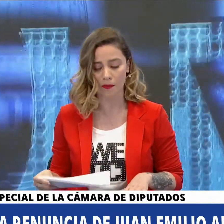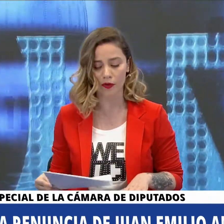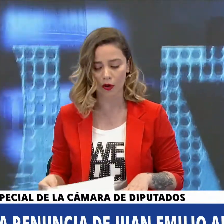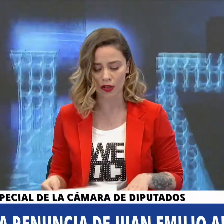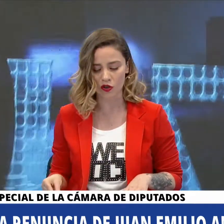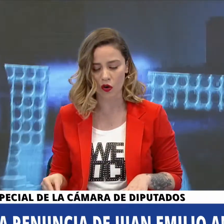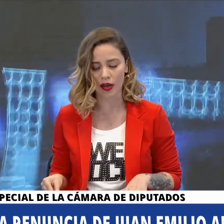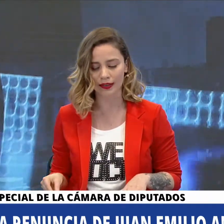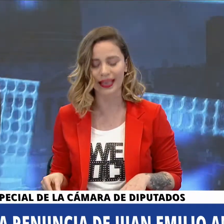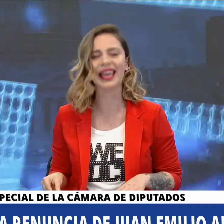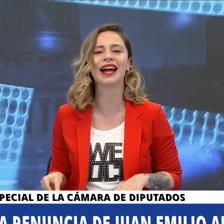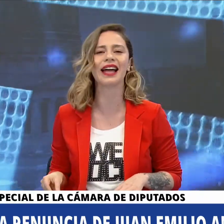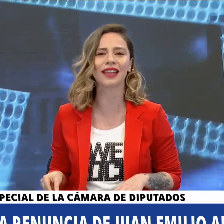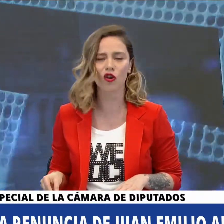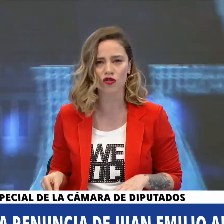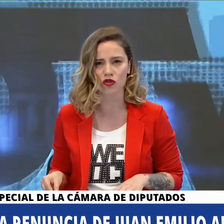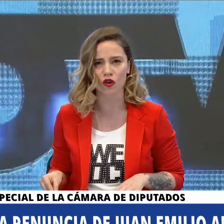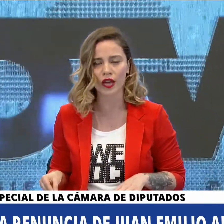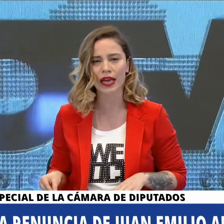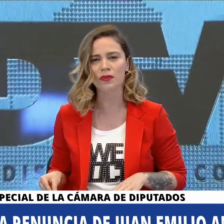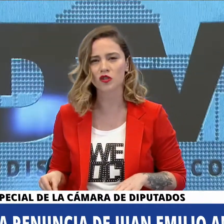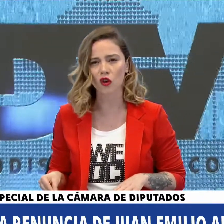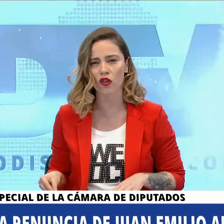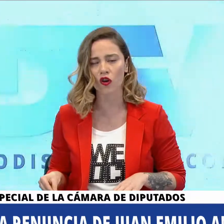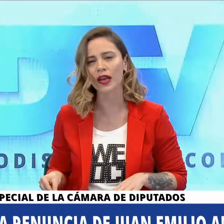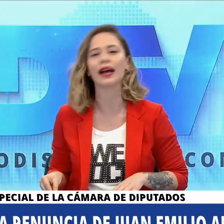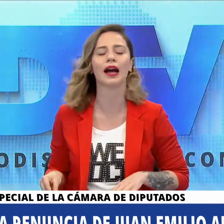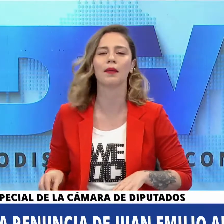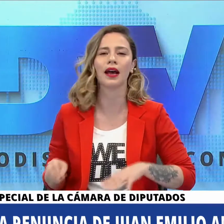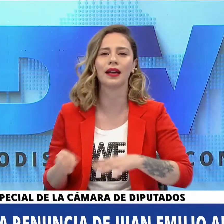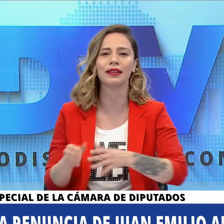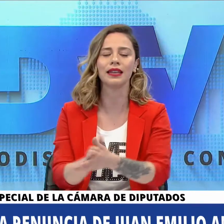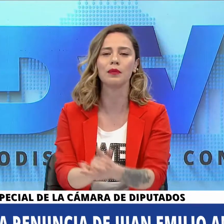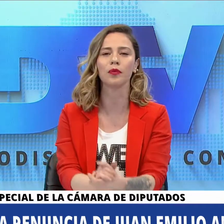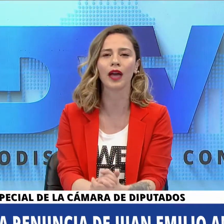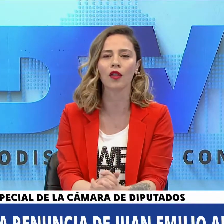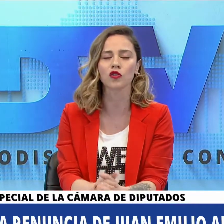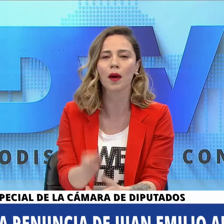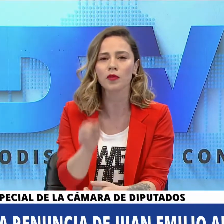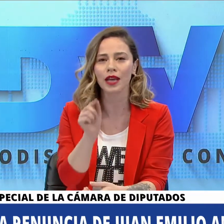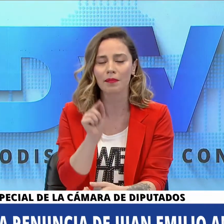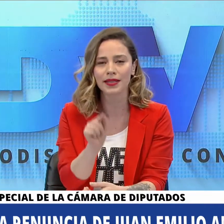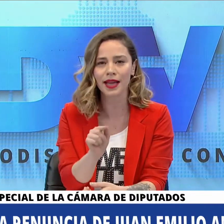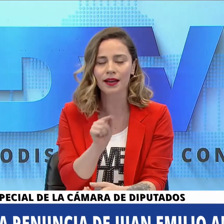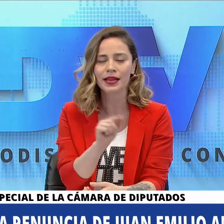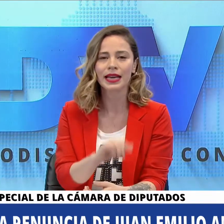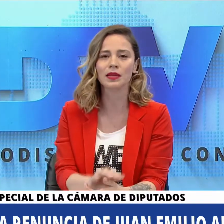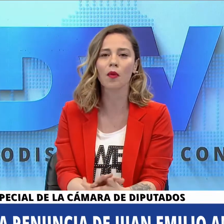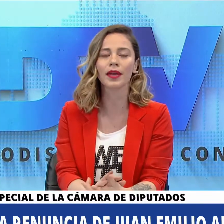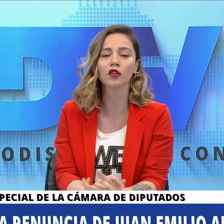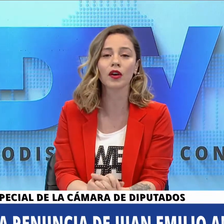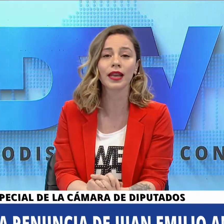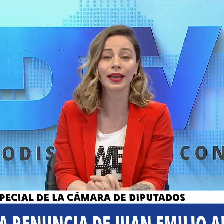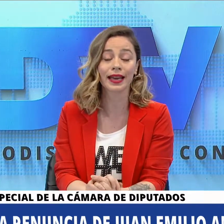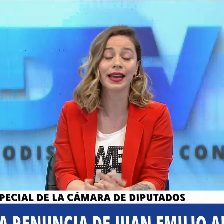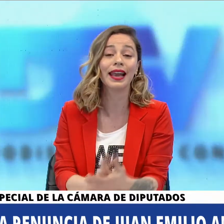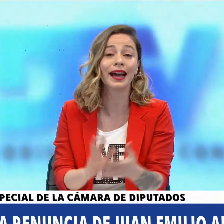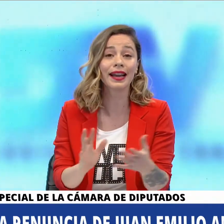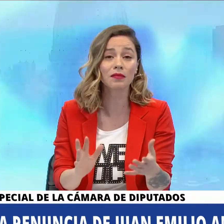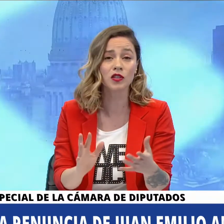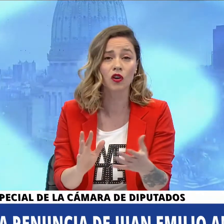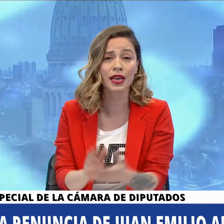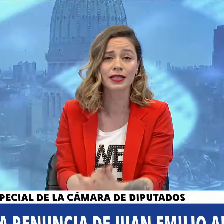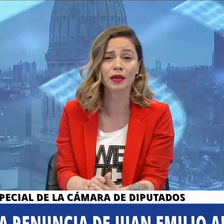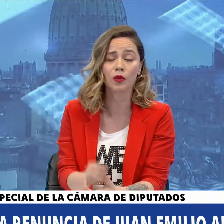Ameri quien protagonizó este escandaloso episodio en la cámara de diputados vamos a repasar ese momento en el que